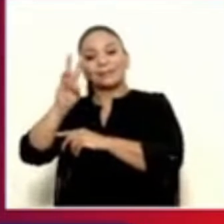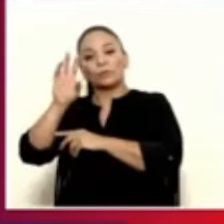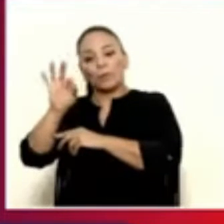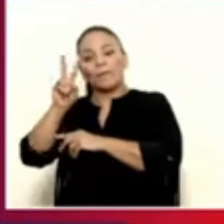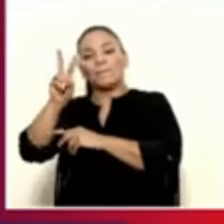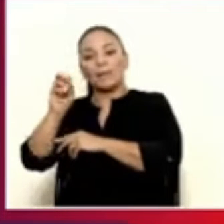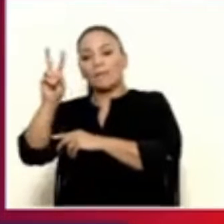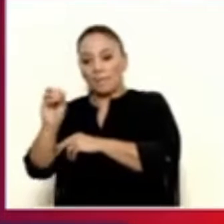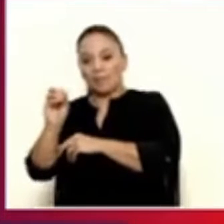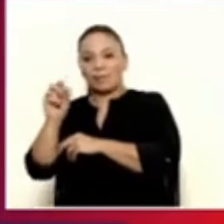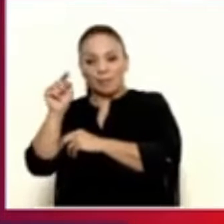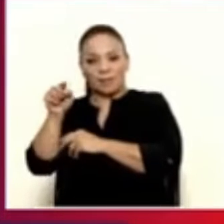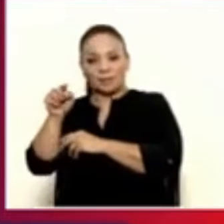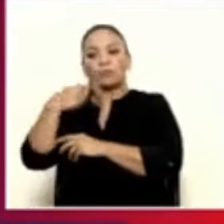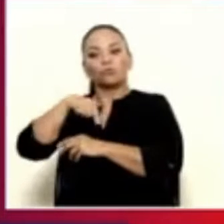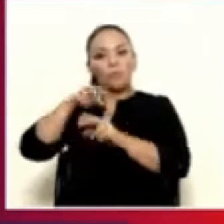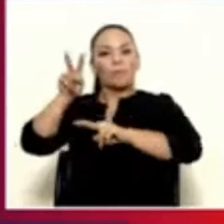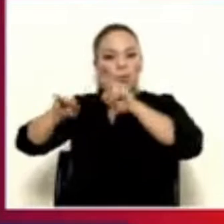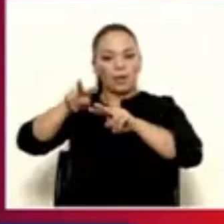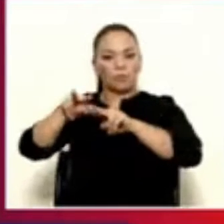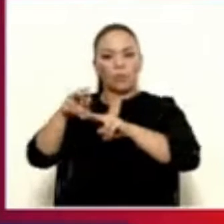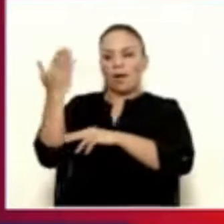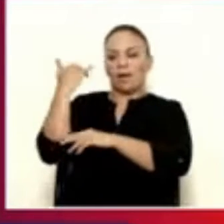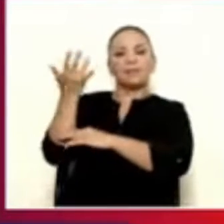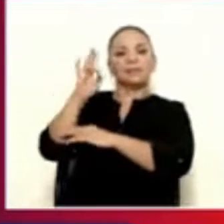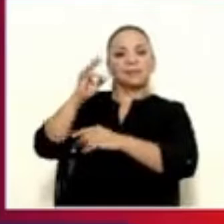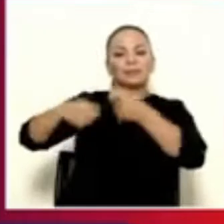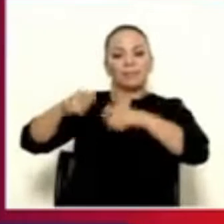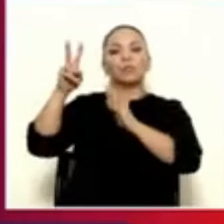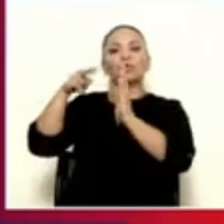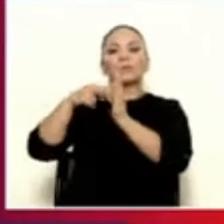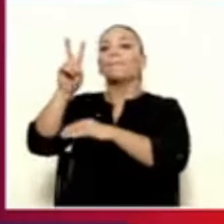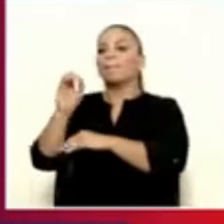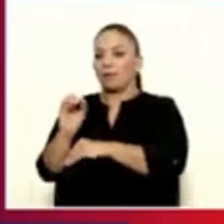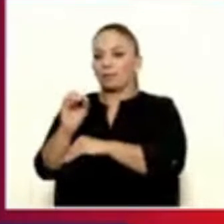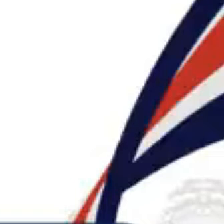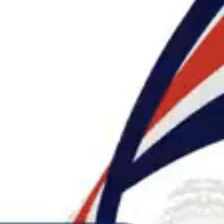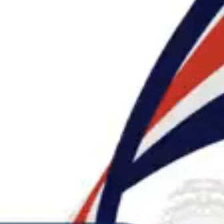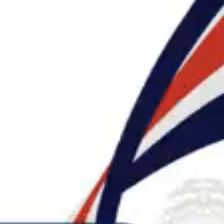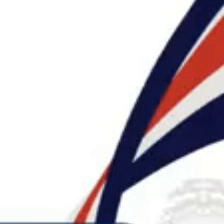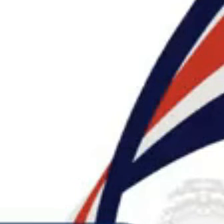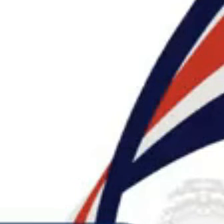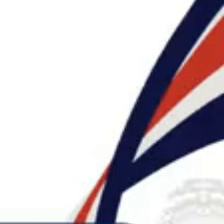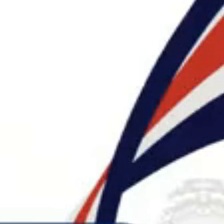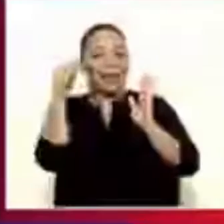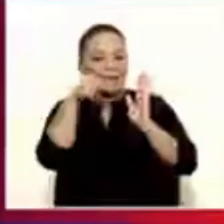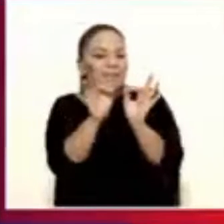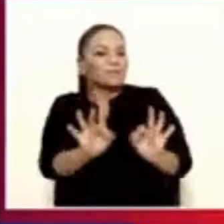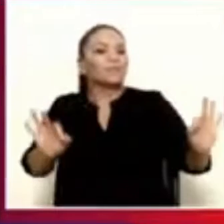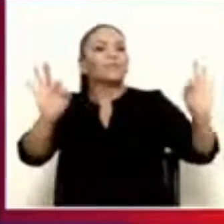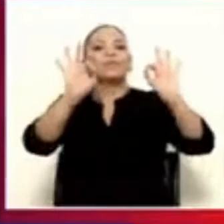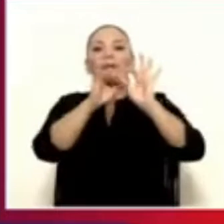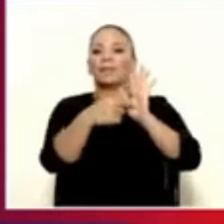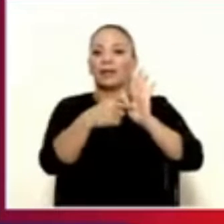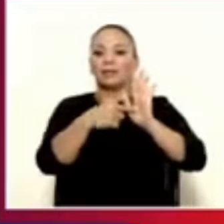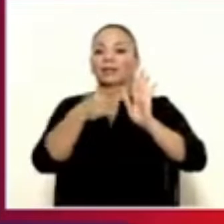-2020, de 17 de septiembre del 2020, y se los leo porque es fundamental de